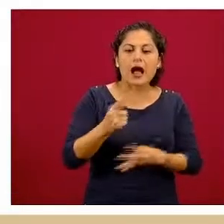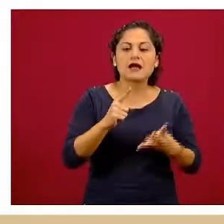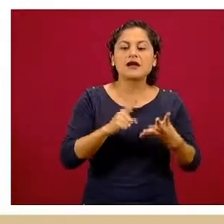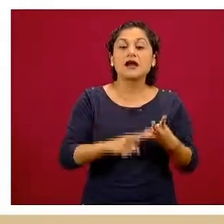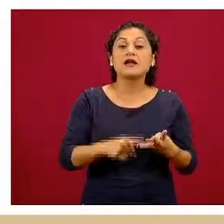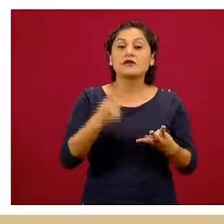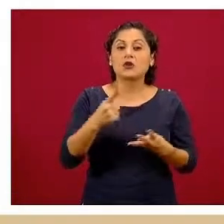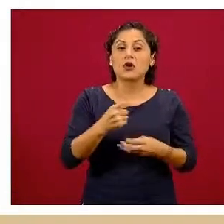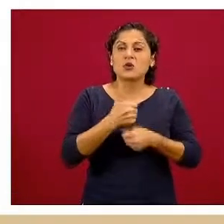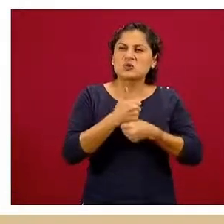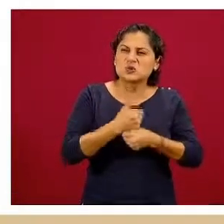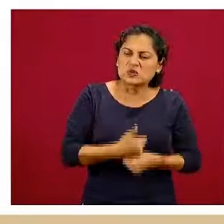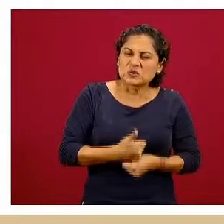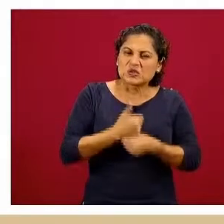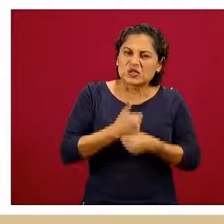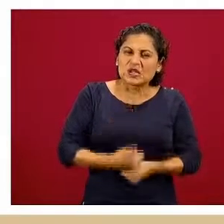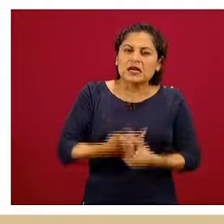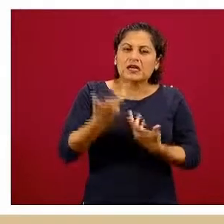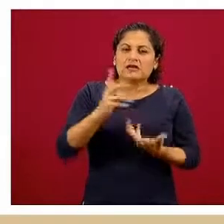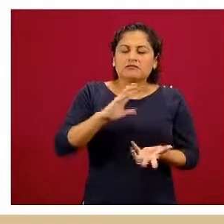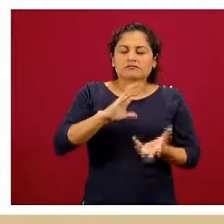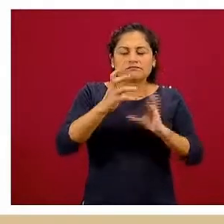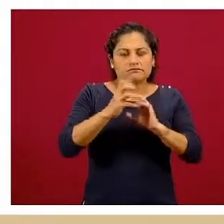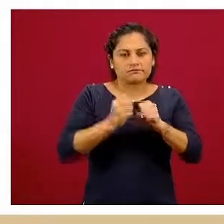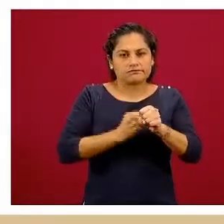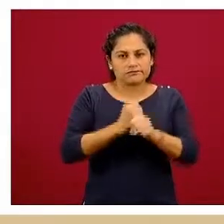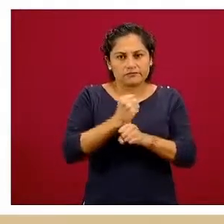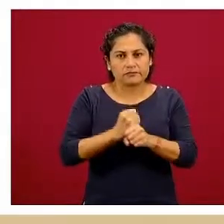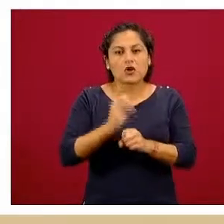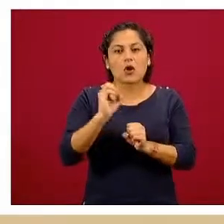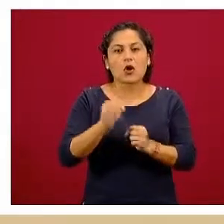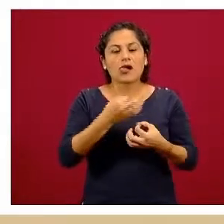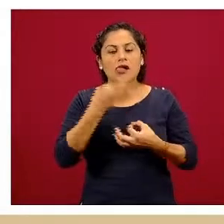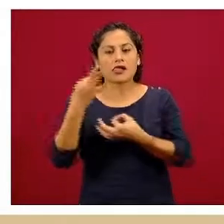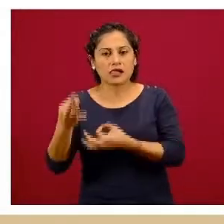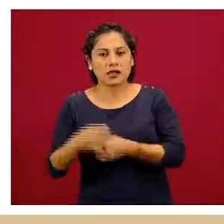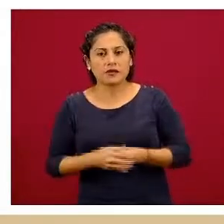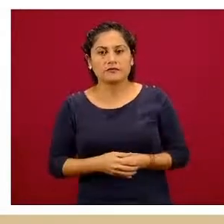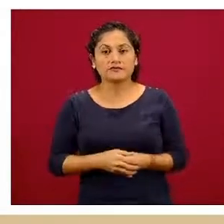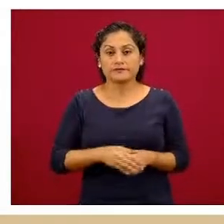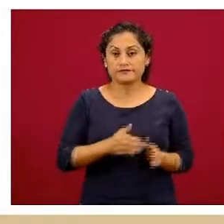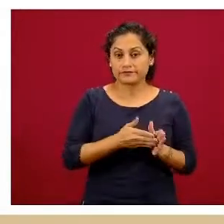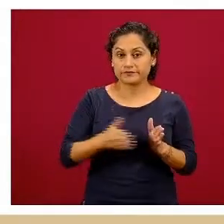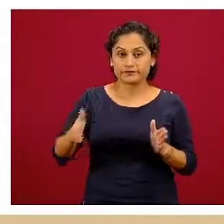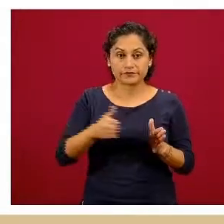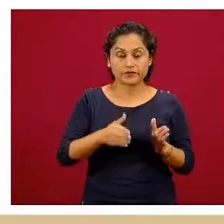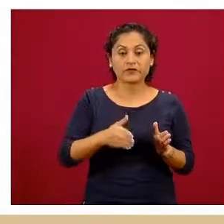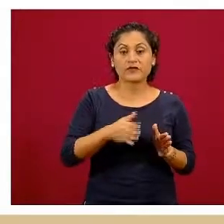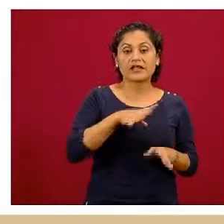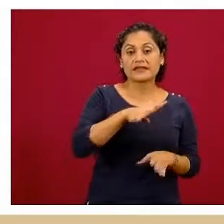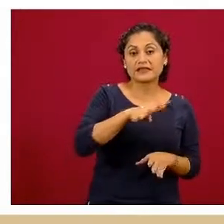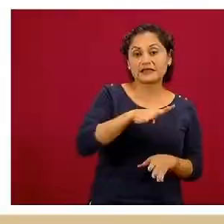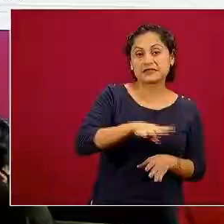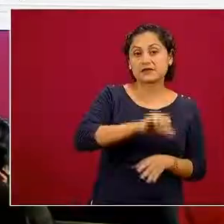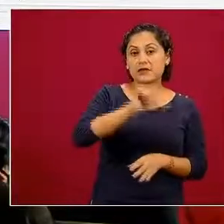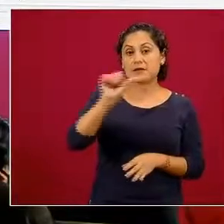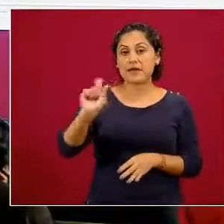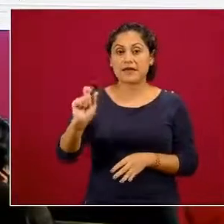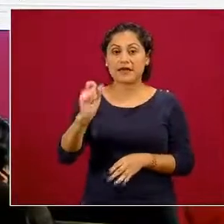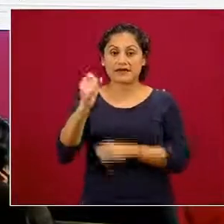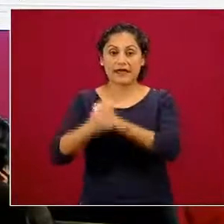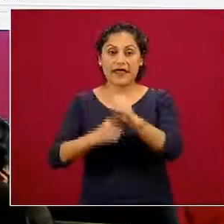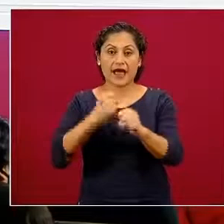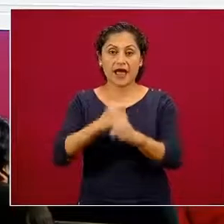vez más, la población más afectada son los jóvenes de entre 19 y 20 años